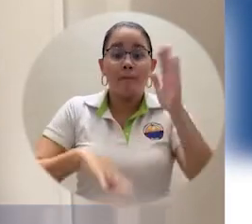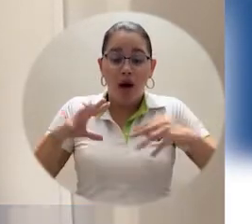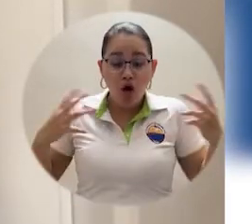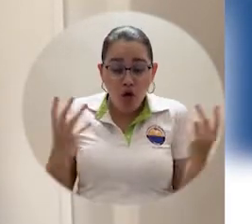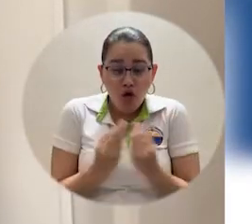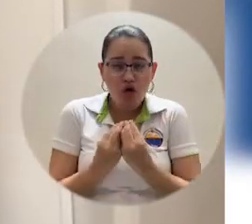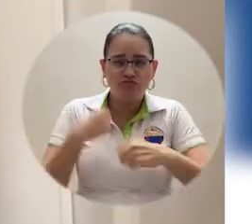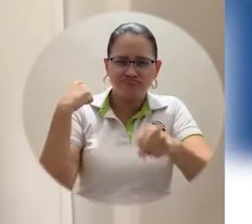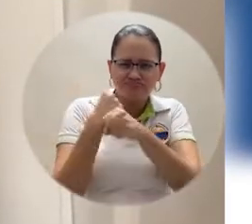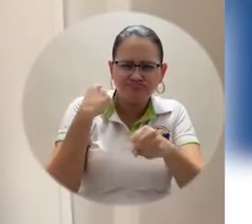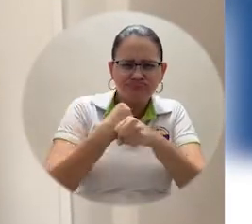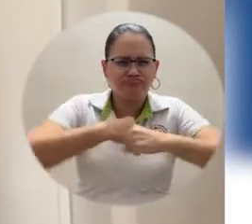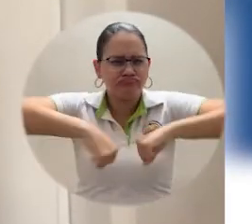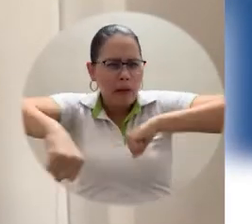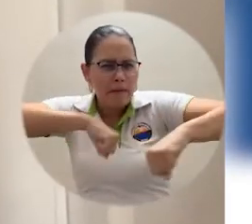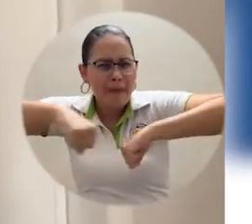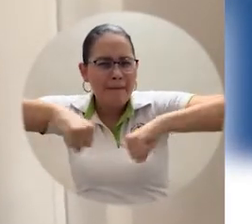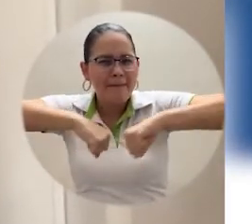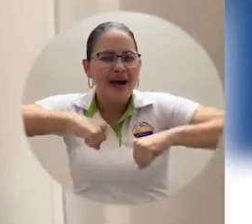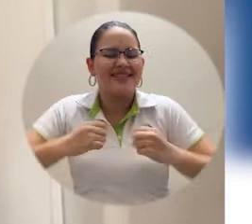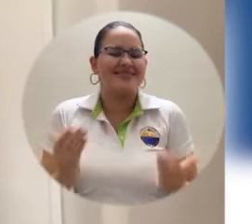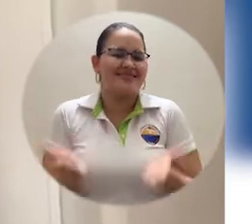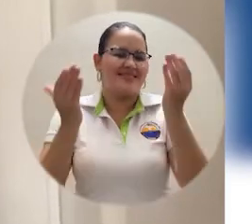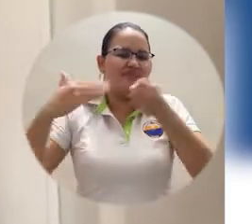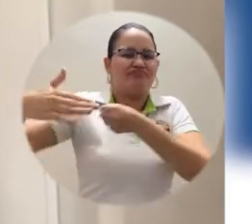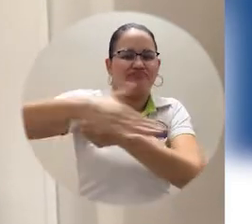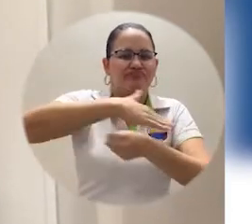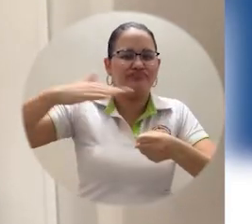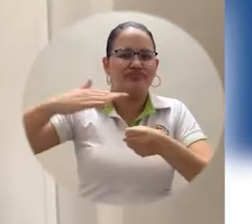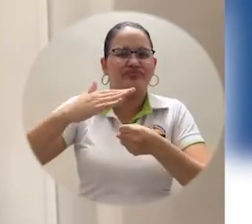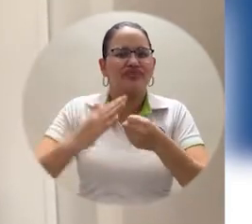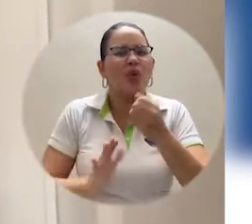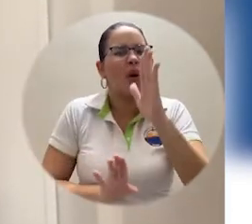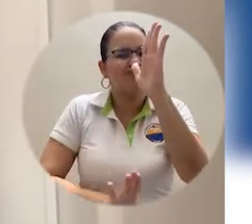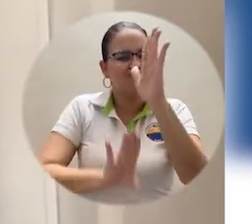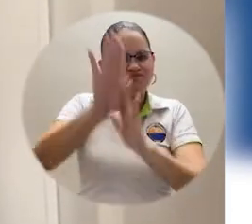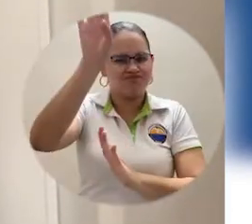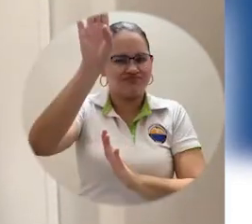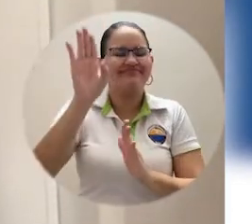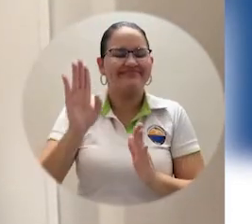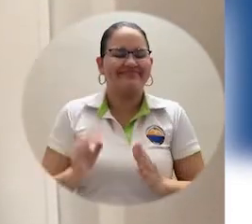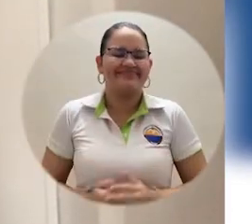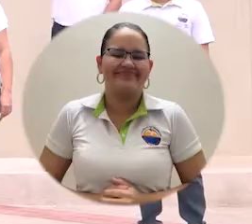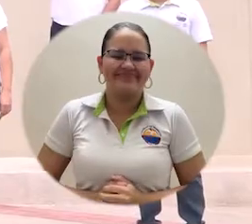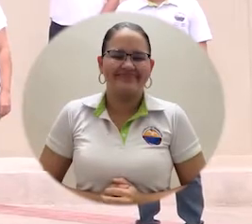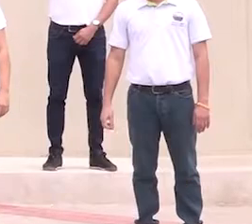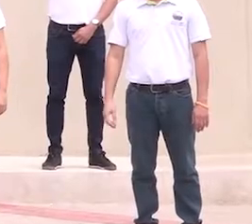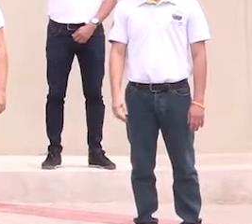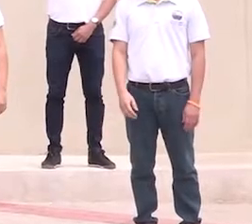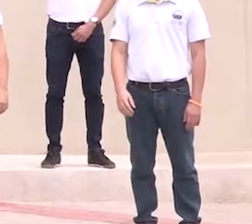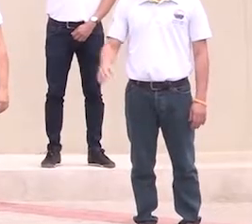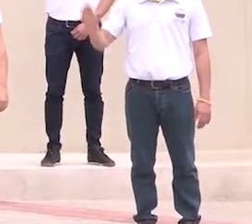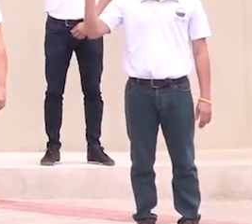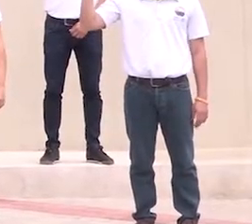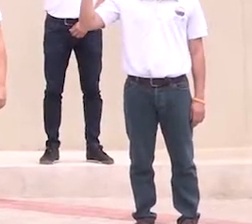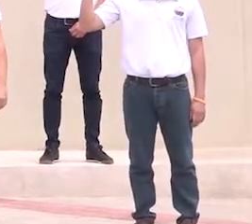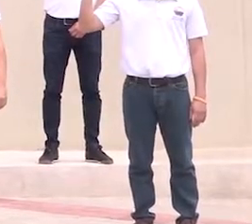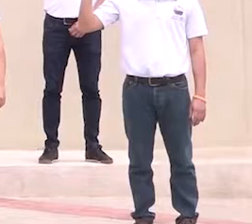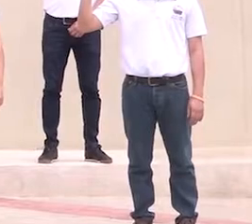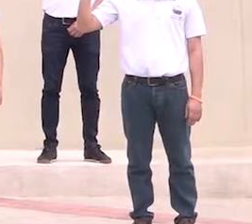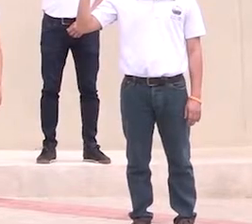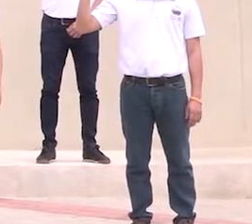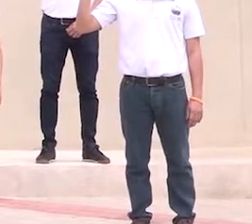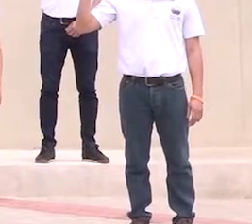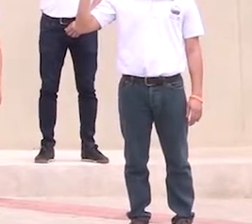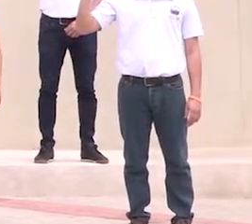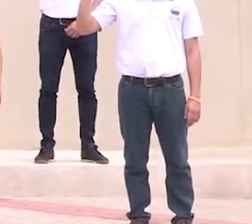está generando un recurso humano calificado para el desarrollo del territorio y de las empresas. Universidad del